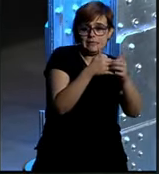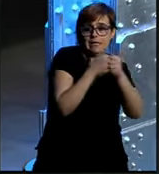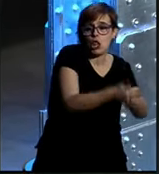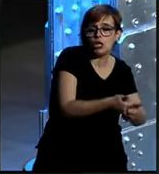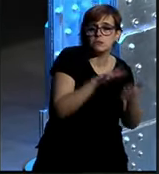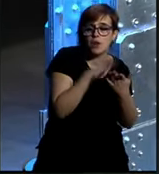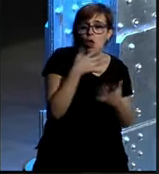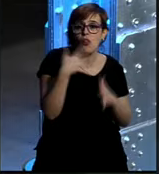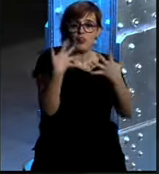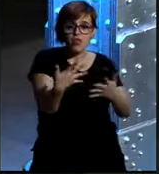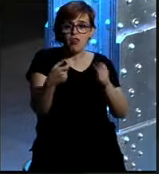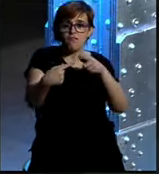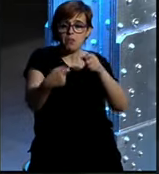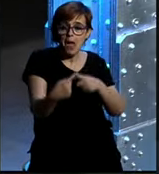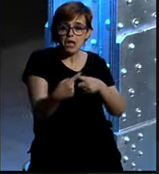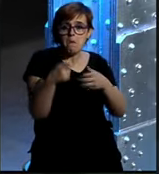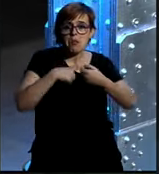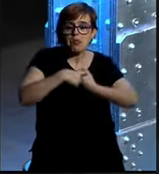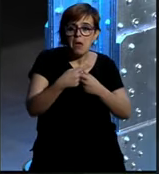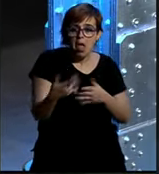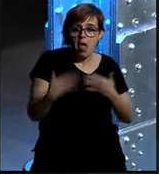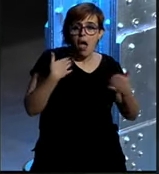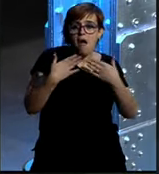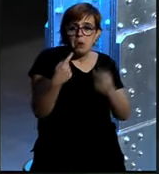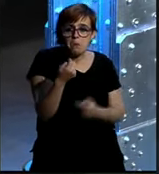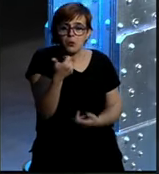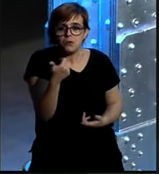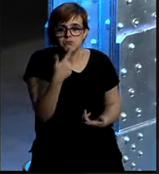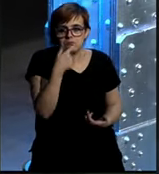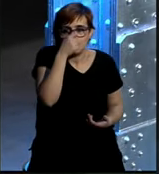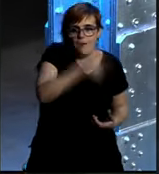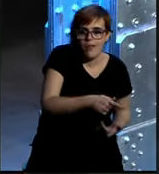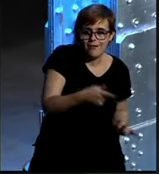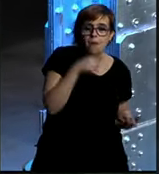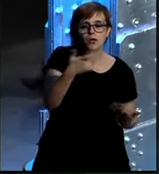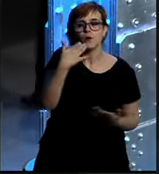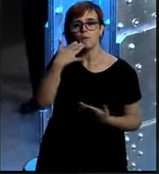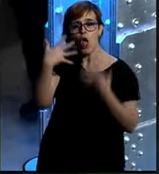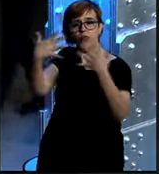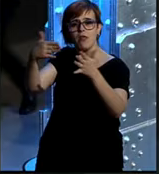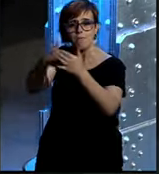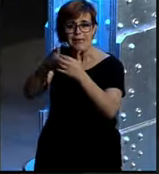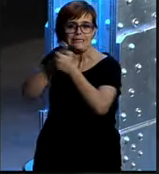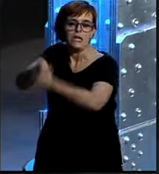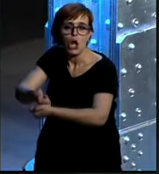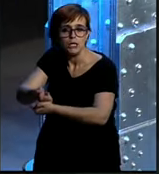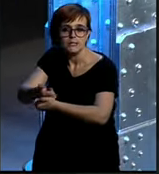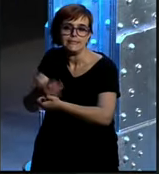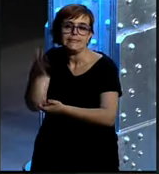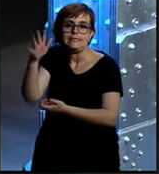verá el 2% de tus posts en cambio si tienes un ratio que tienes 100.000 seguidores y tienes a lo mejor